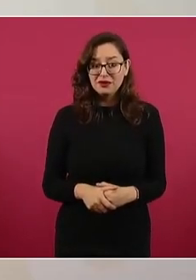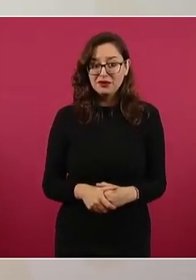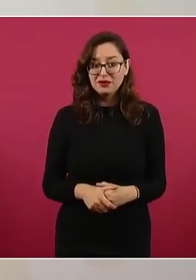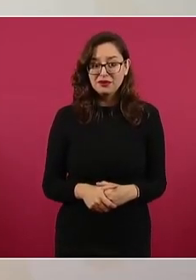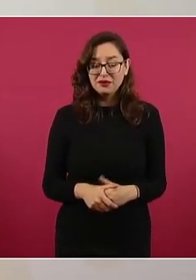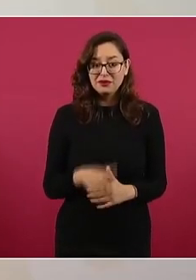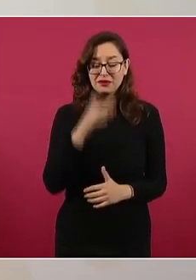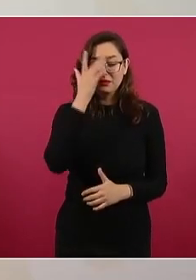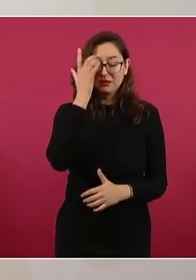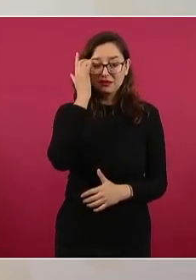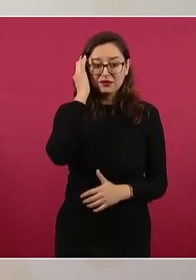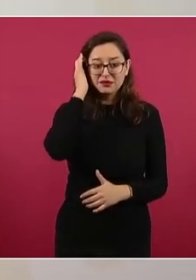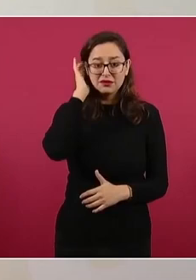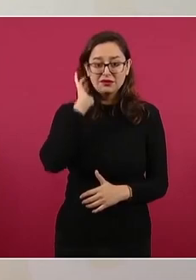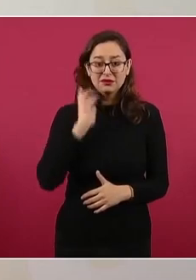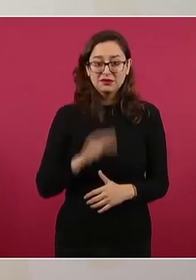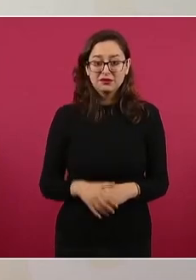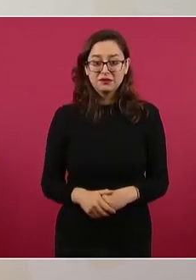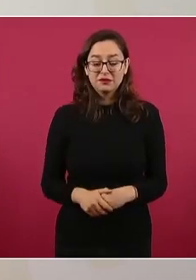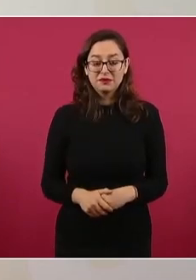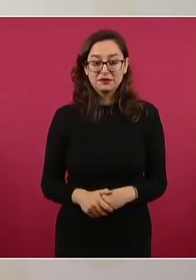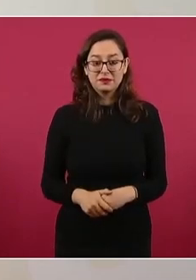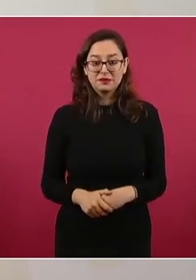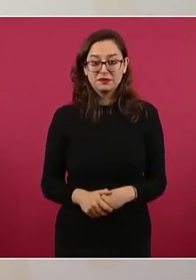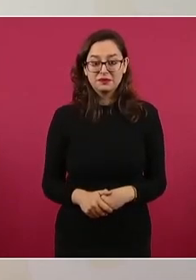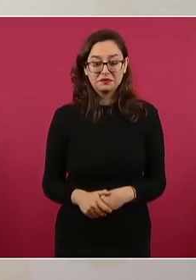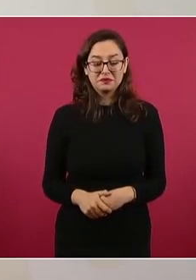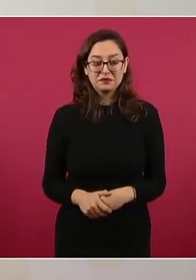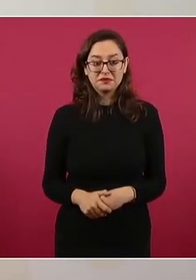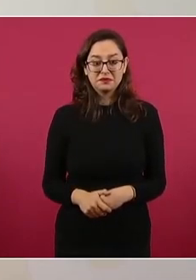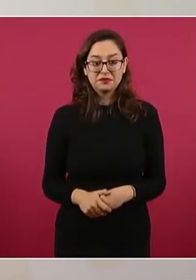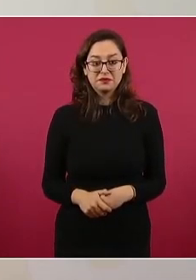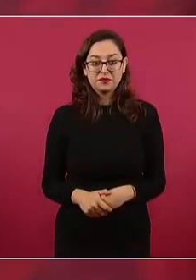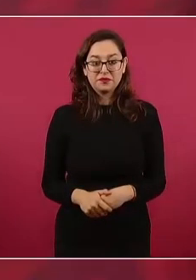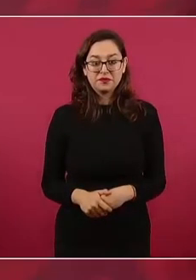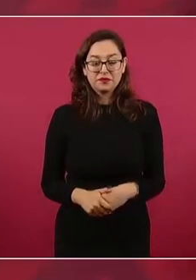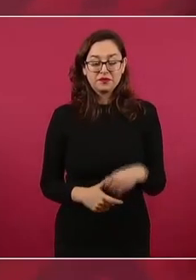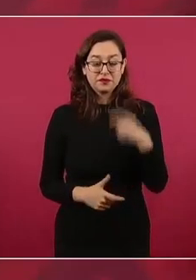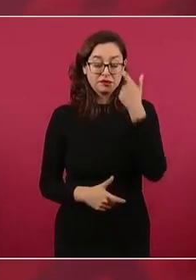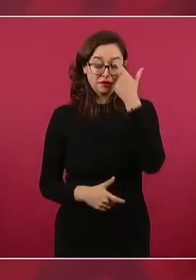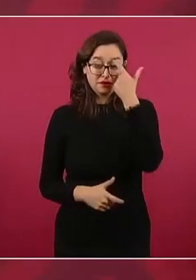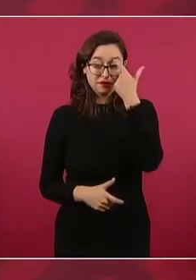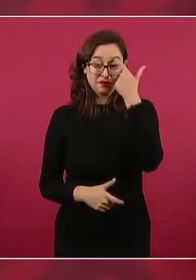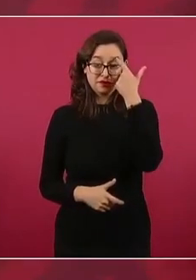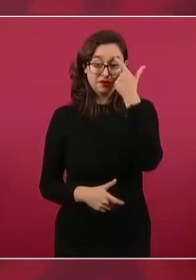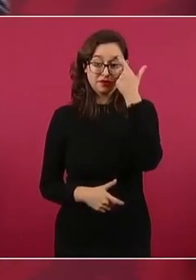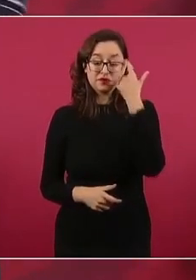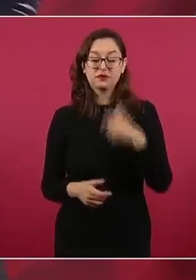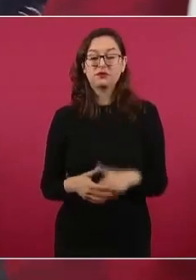que ya a los panistas se les olvidó